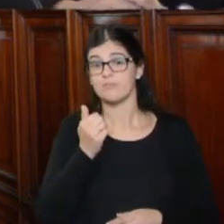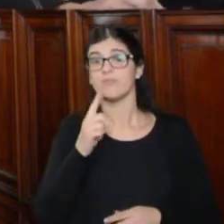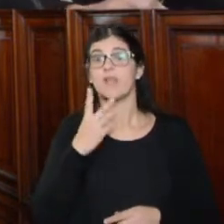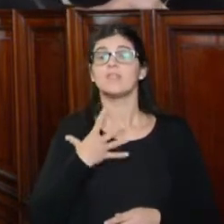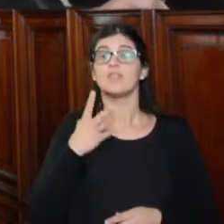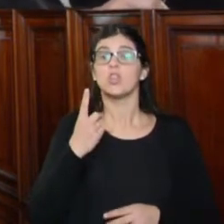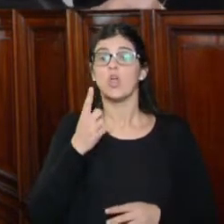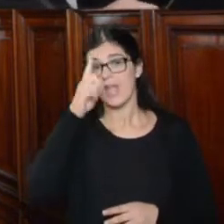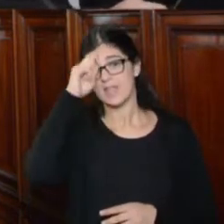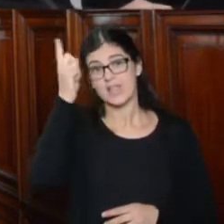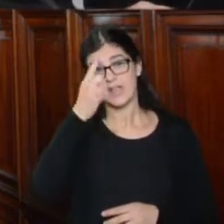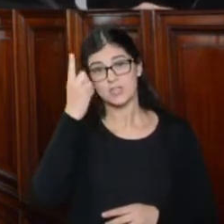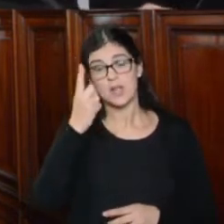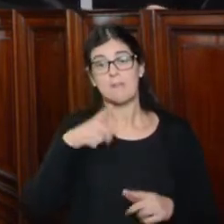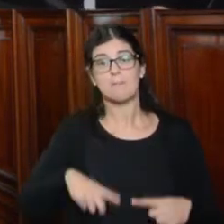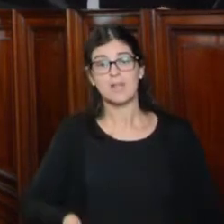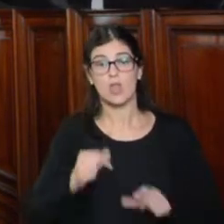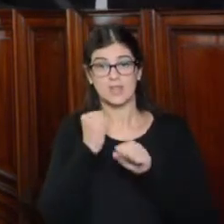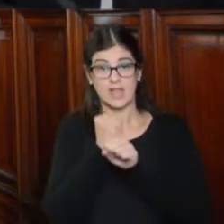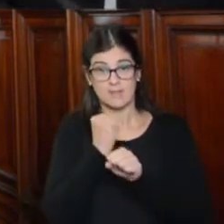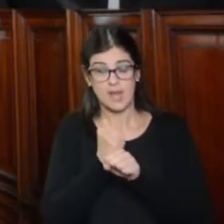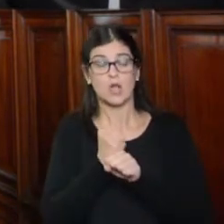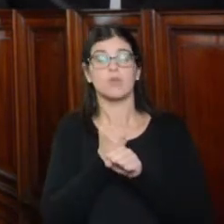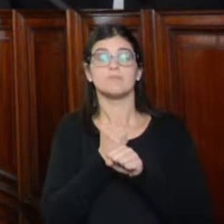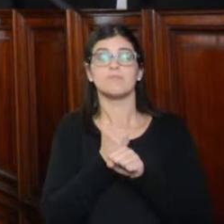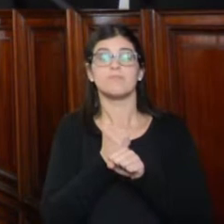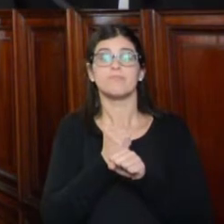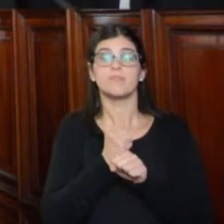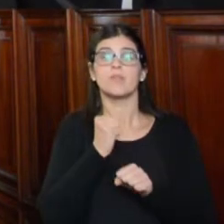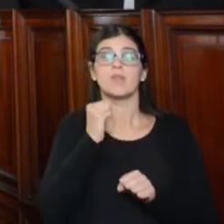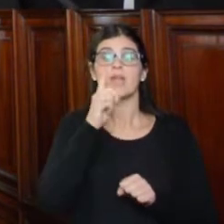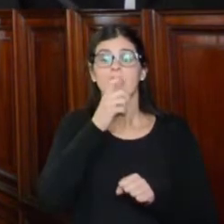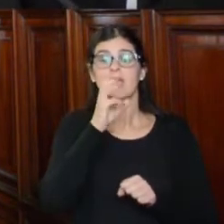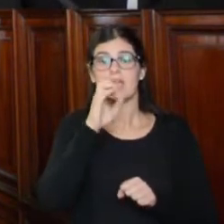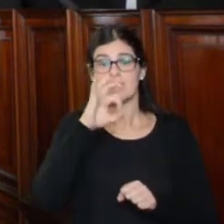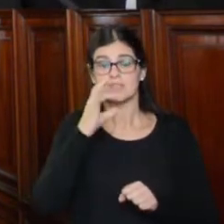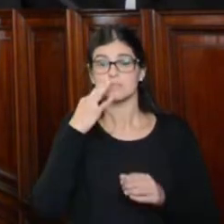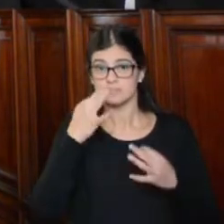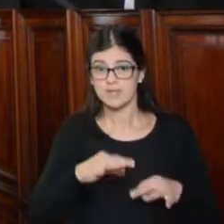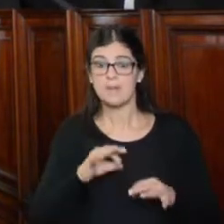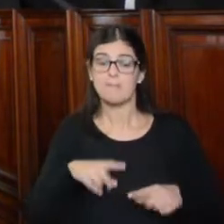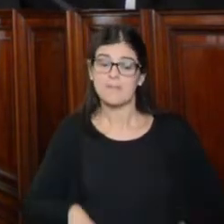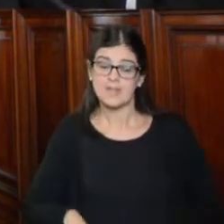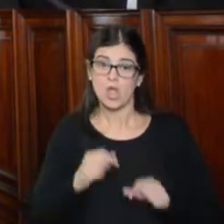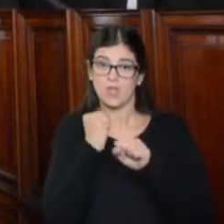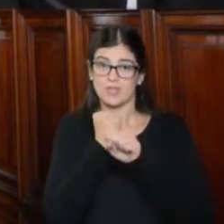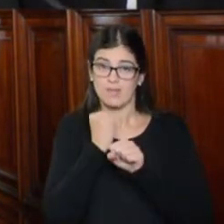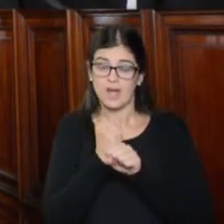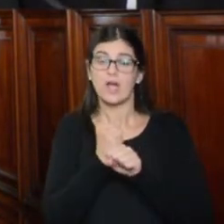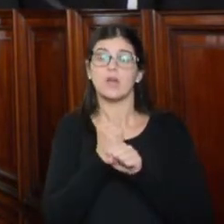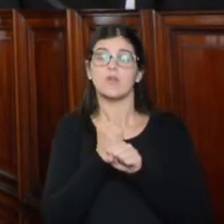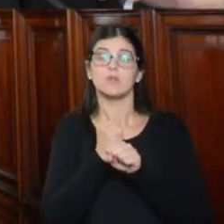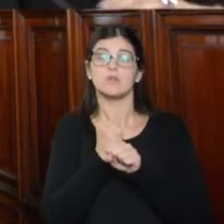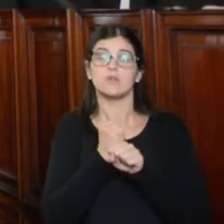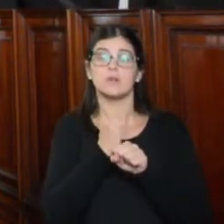directora de Asuntos Internacionales del Ministerio de Trabajo, el doctor Gerardo Corrés, jefe de Asuntos Regionales del Ministerio del Trabajo, el